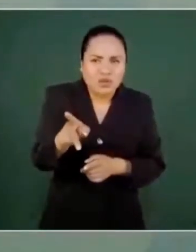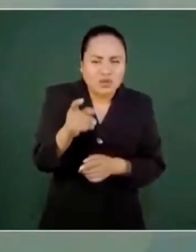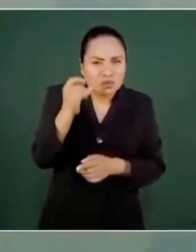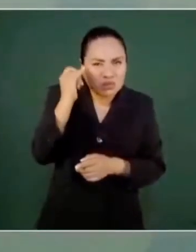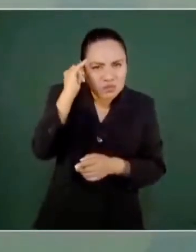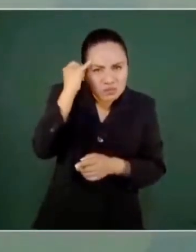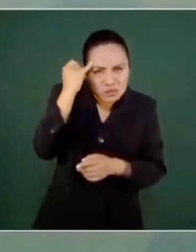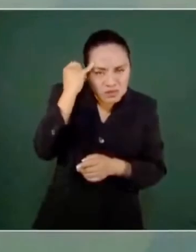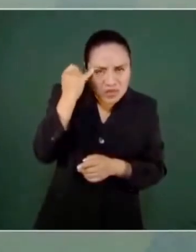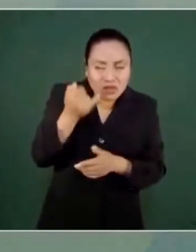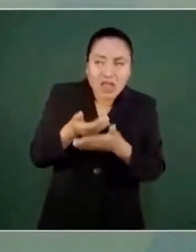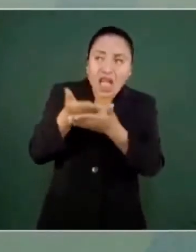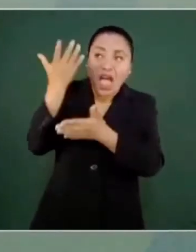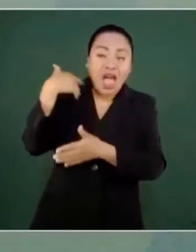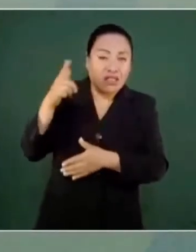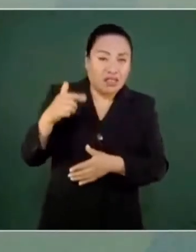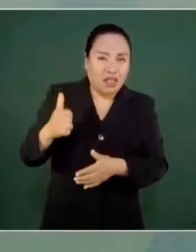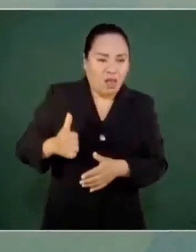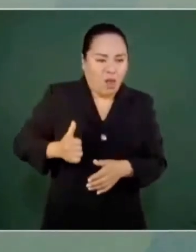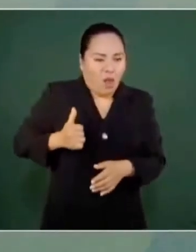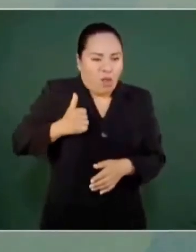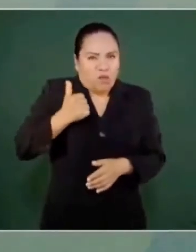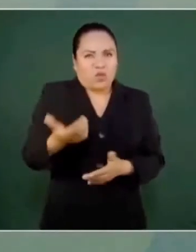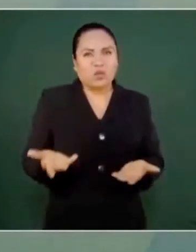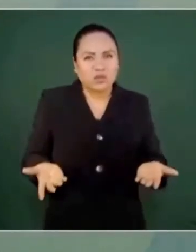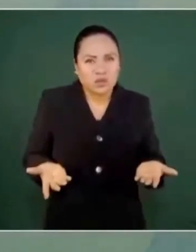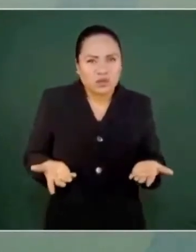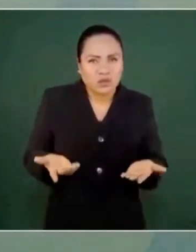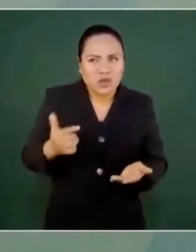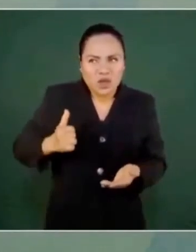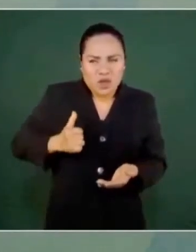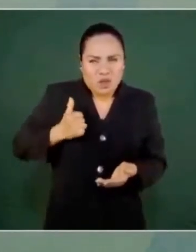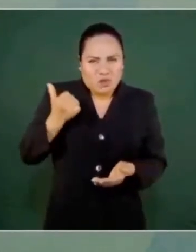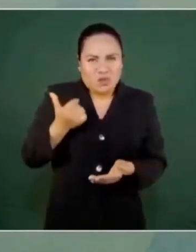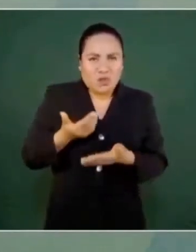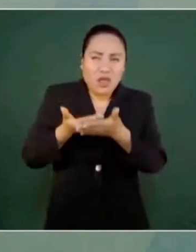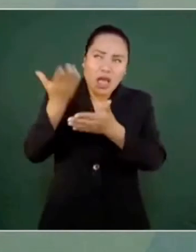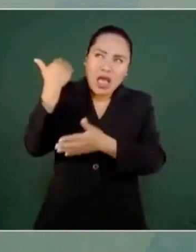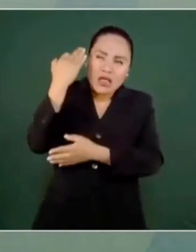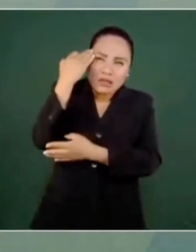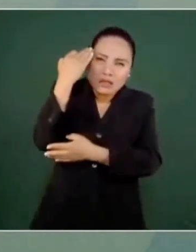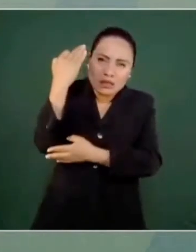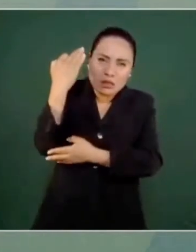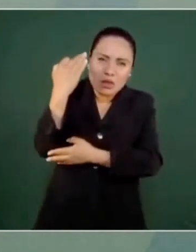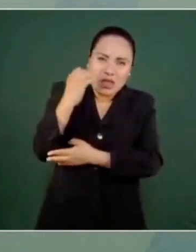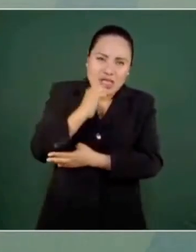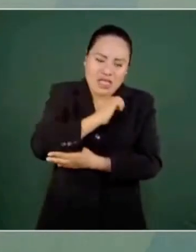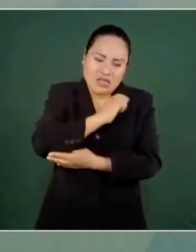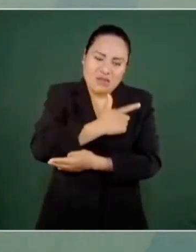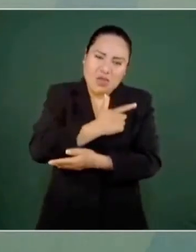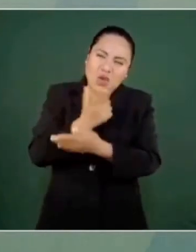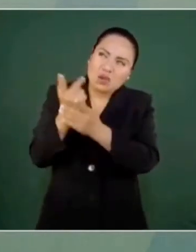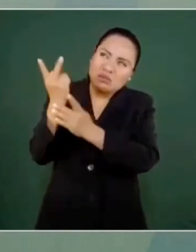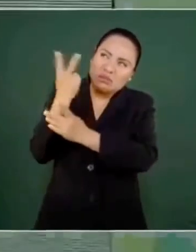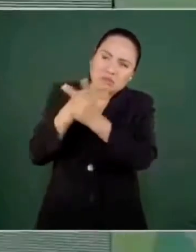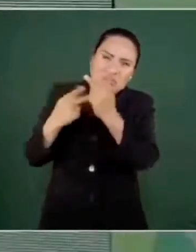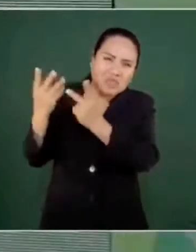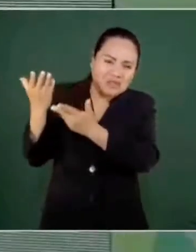abusos que se cometieron durante la conquista y la colonización.